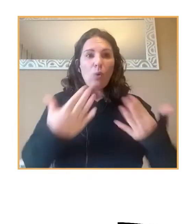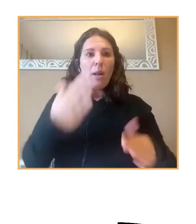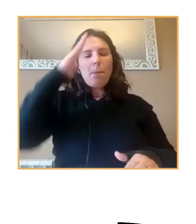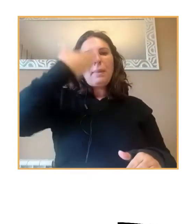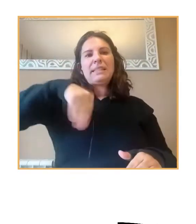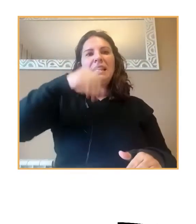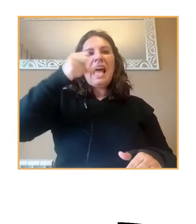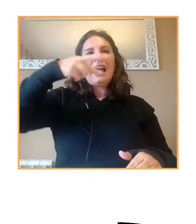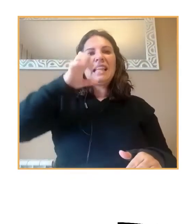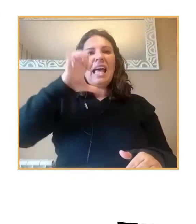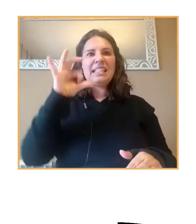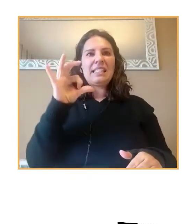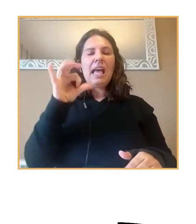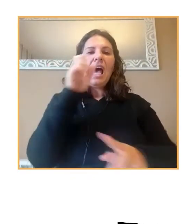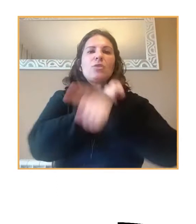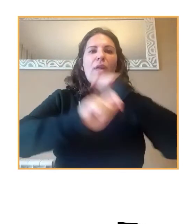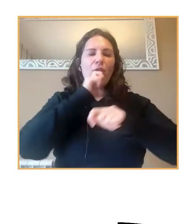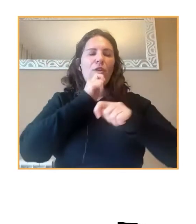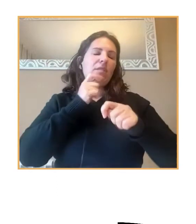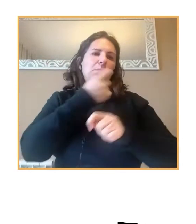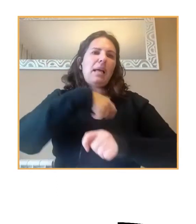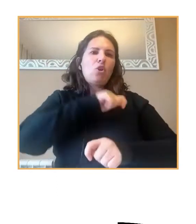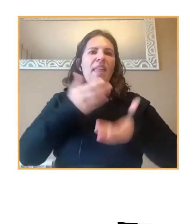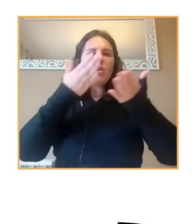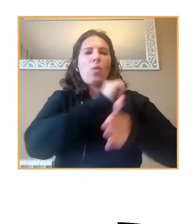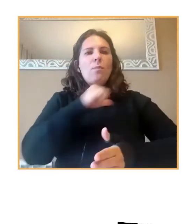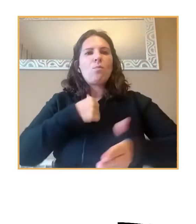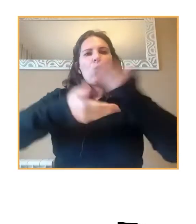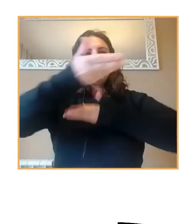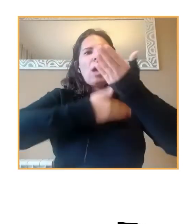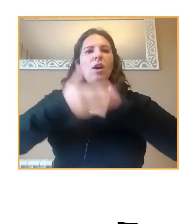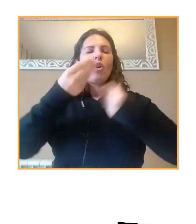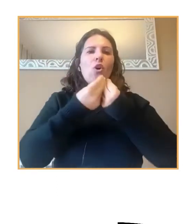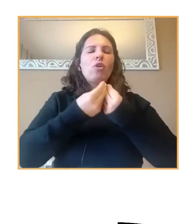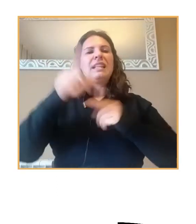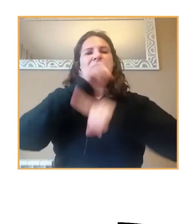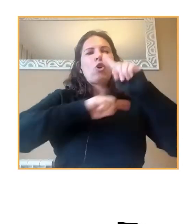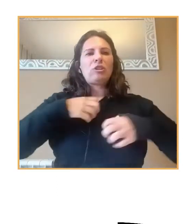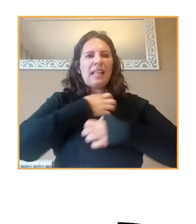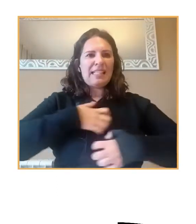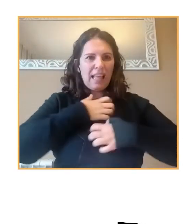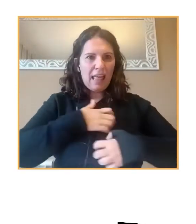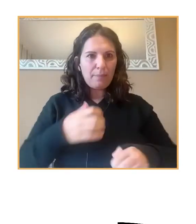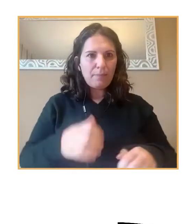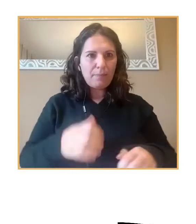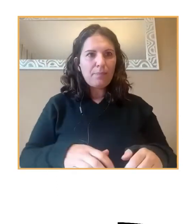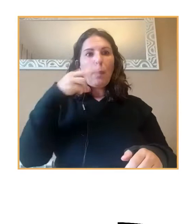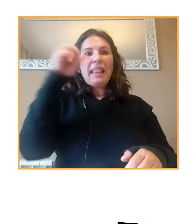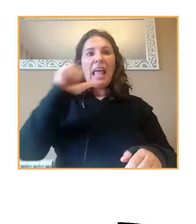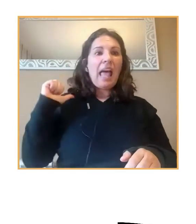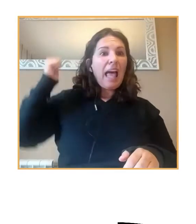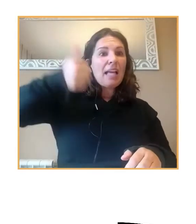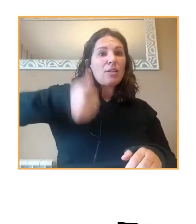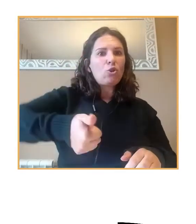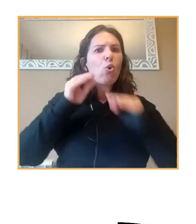Asociación Española de Ayuda Mutua contra la Fuerza Social y los Trastornos de Ansiedad. Durante más de 20 años, ha dedicado una parte